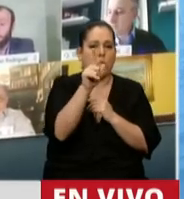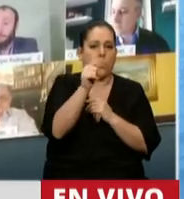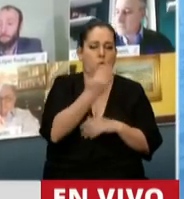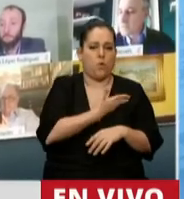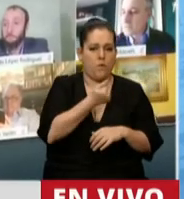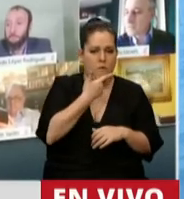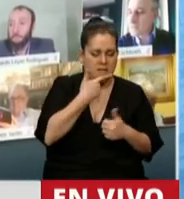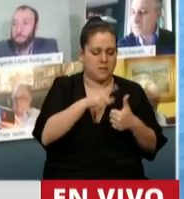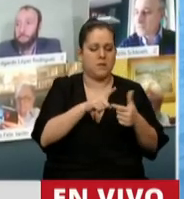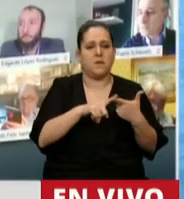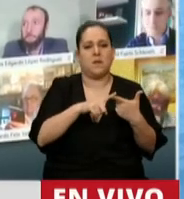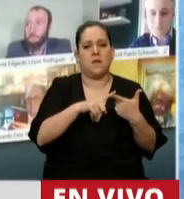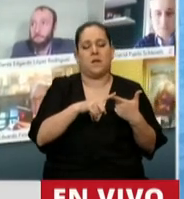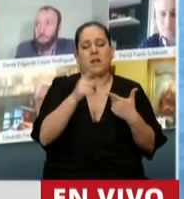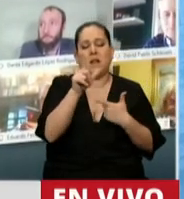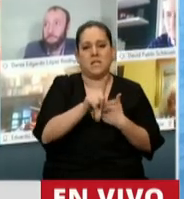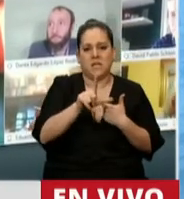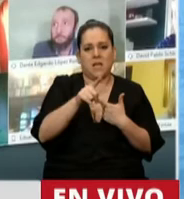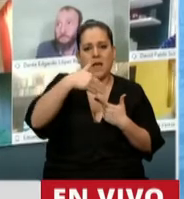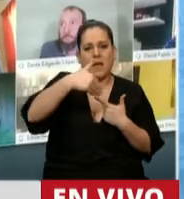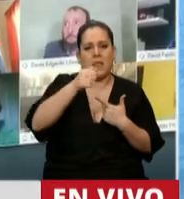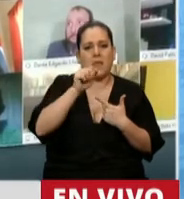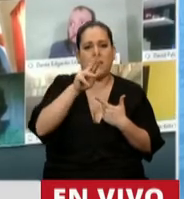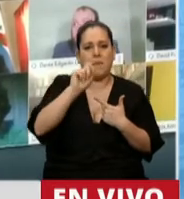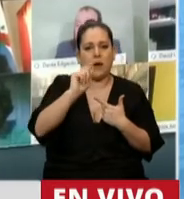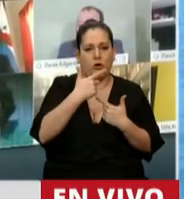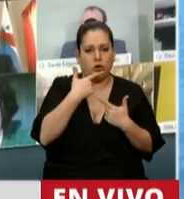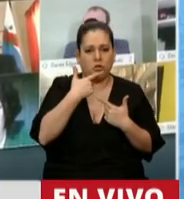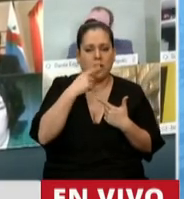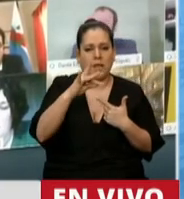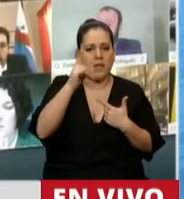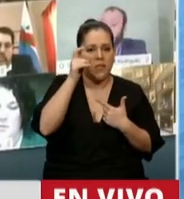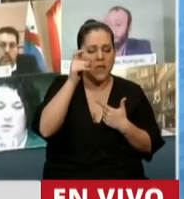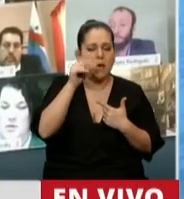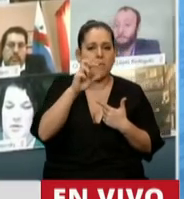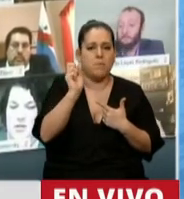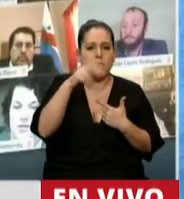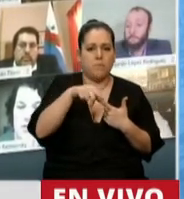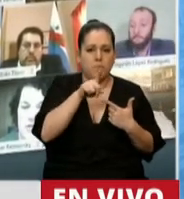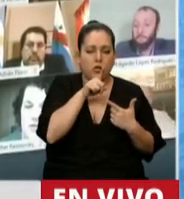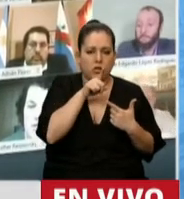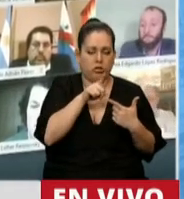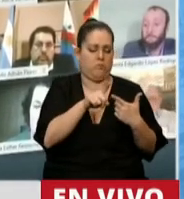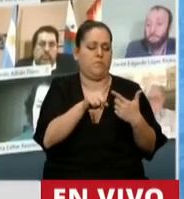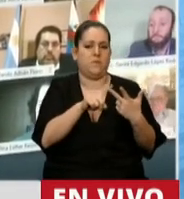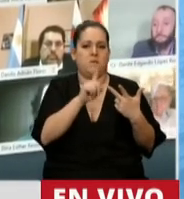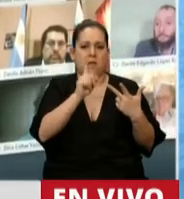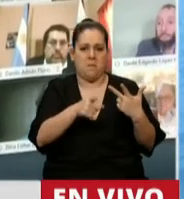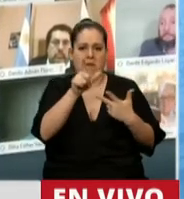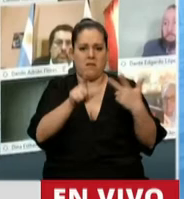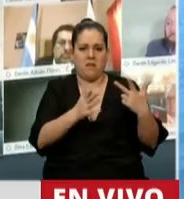la licenciada Marco del Pont y todo el equipo del Ministerio de Economía, Desarrollo Productivo y de la FIP,